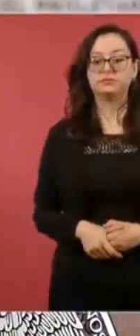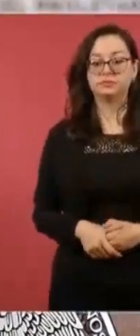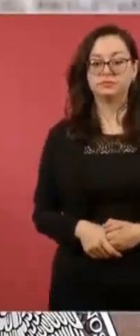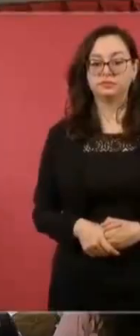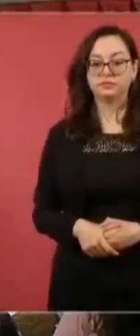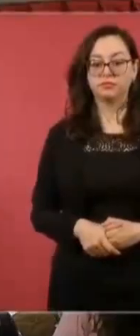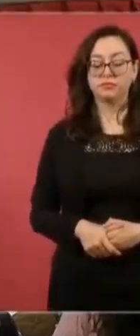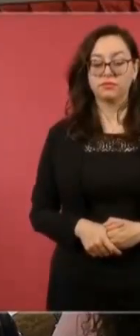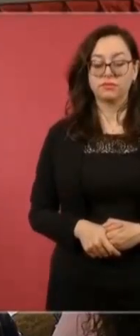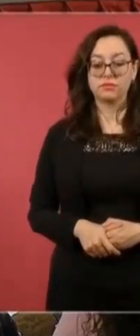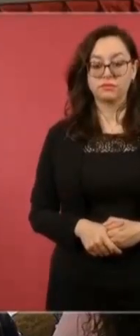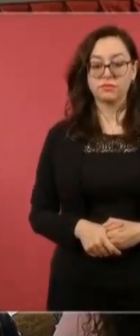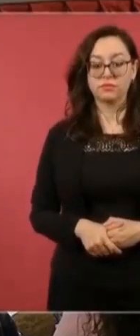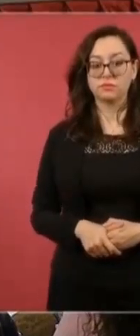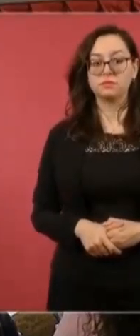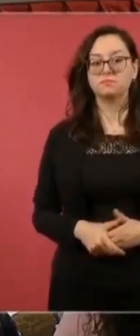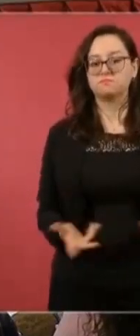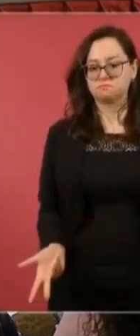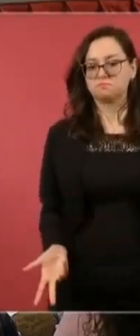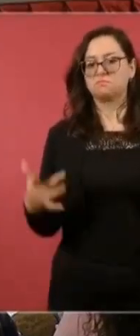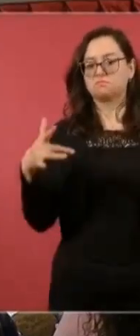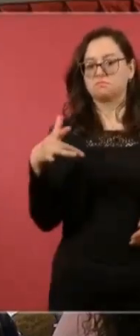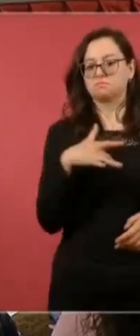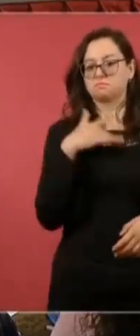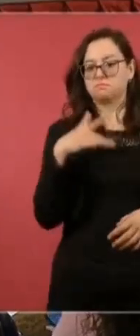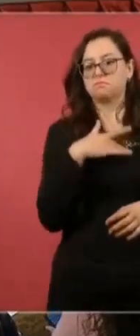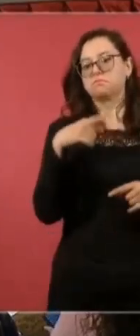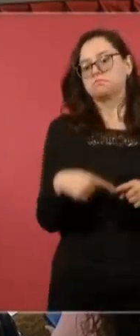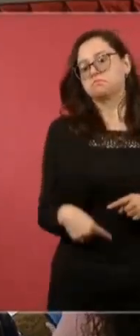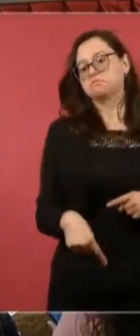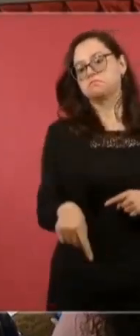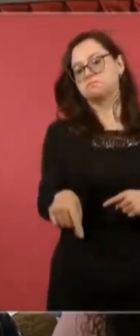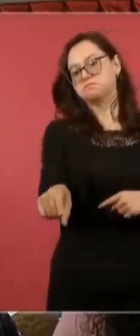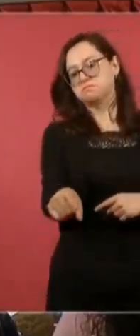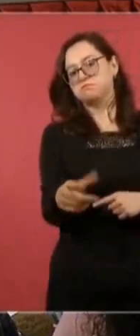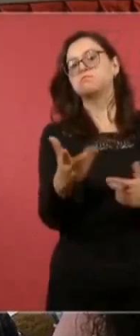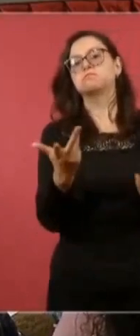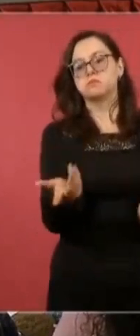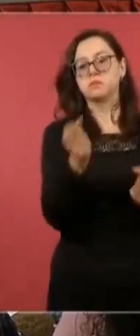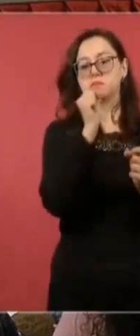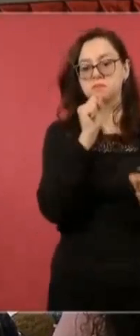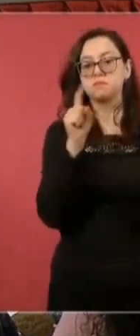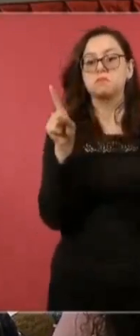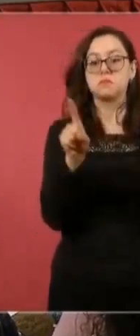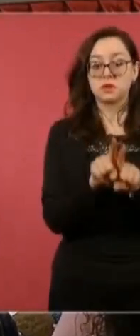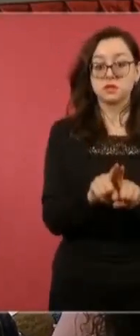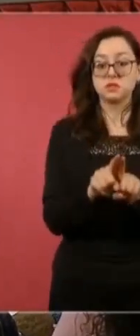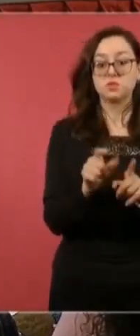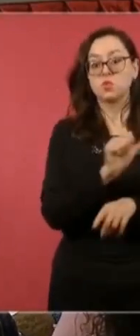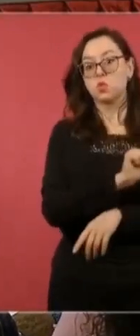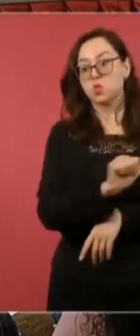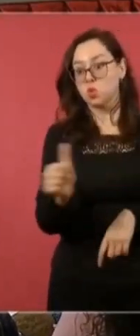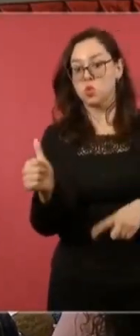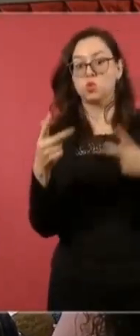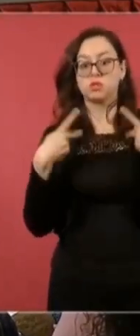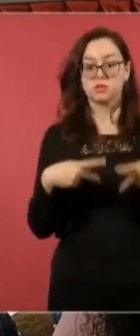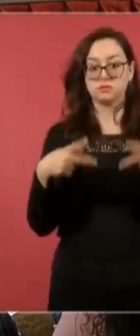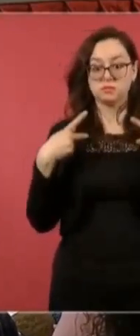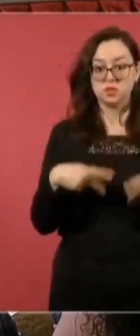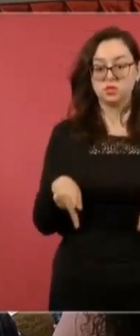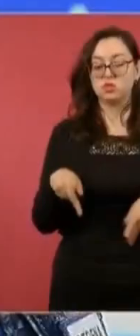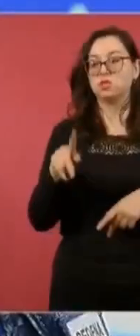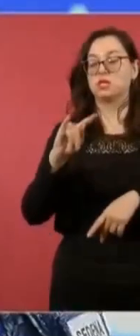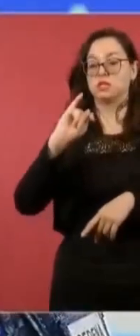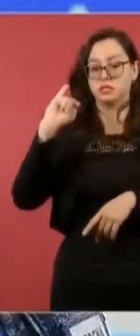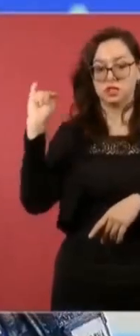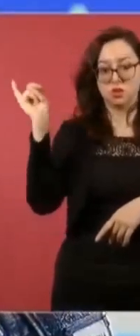Como parte de esta proyección estratégica, se está considerando también el empleo de bases secundarias en Tijuana y Tulum,